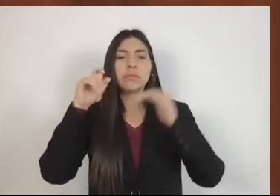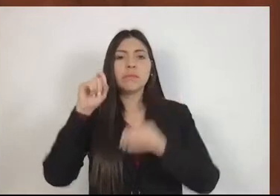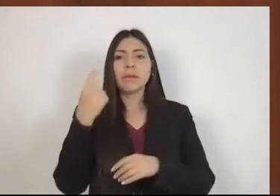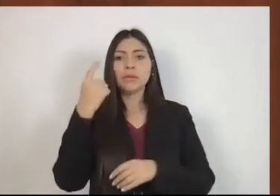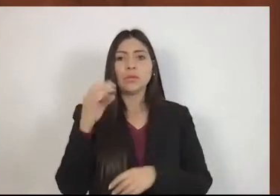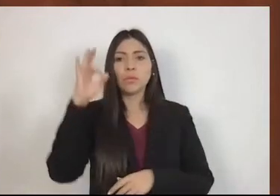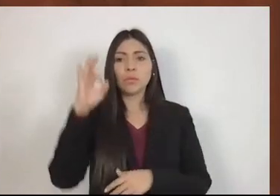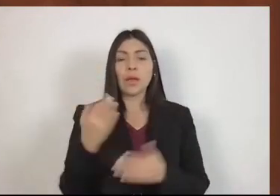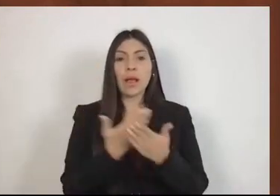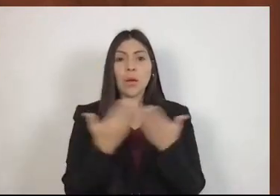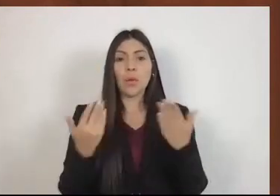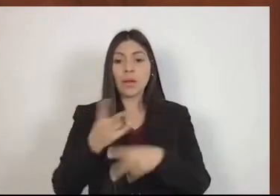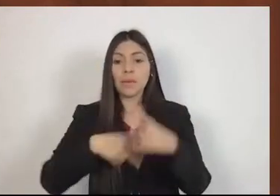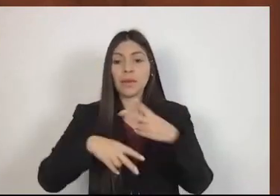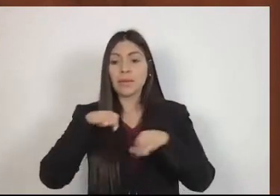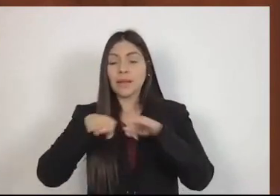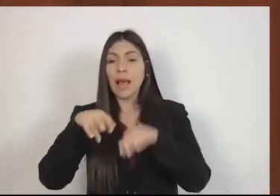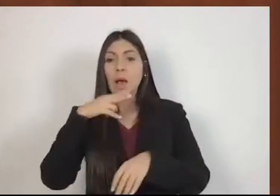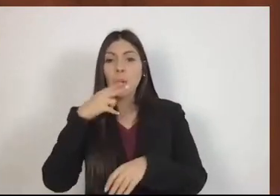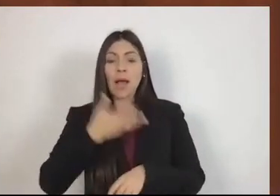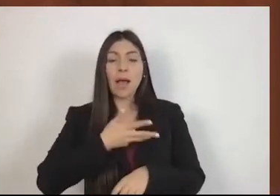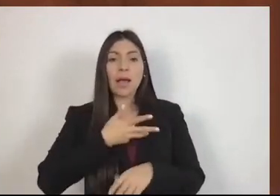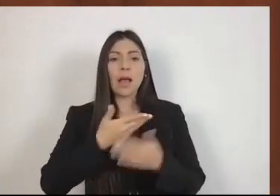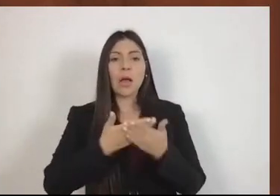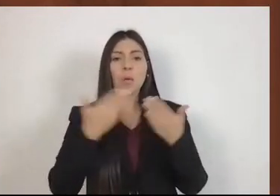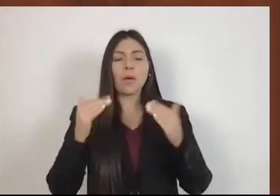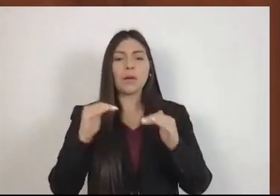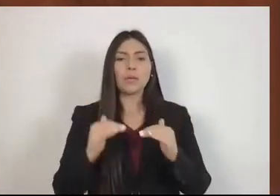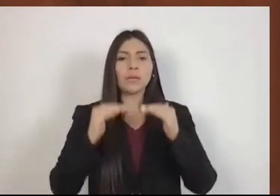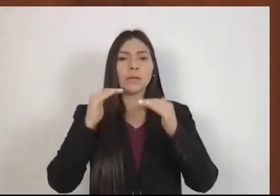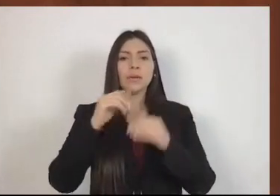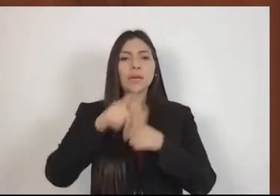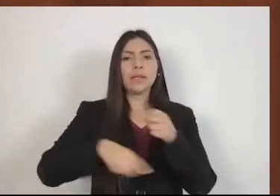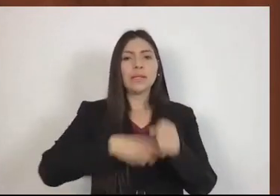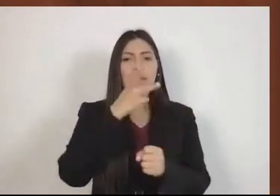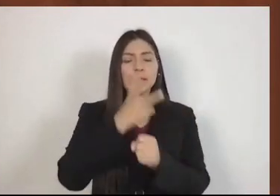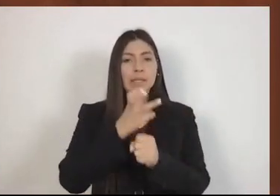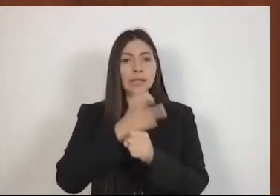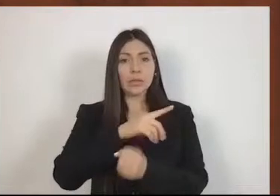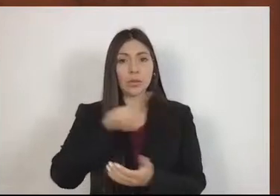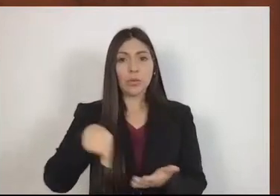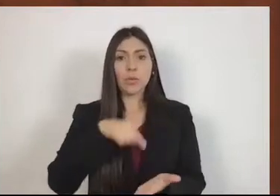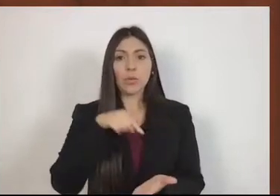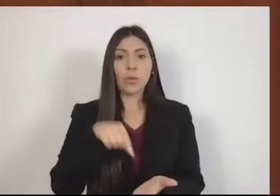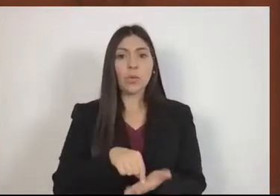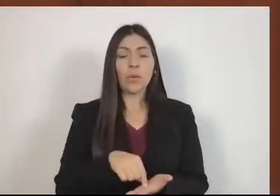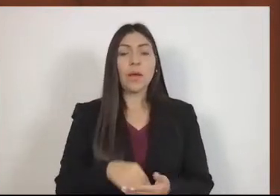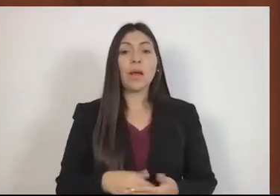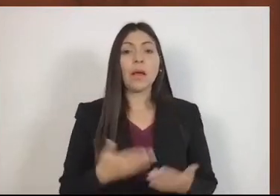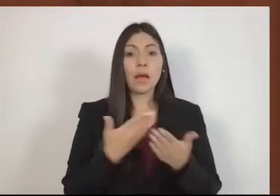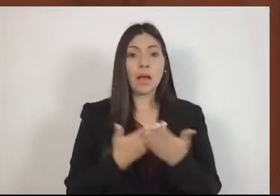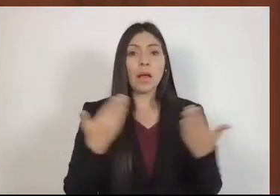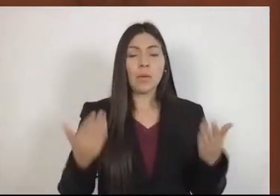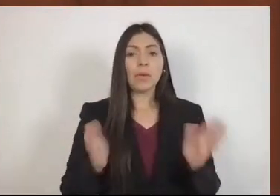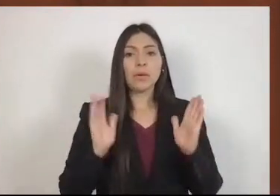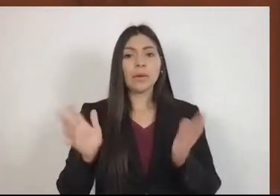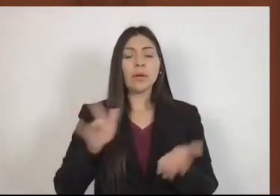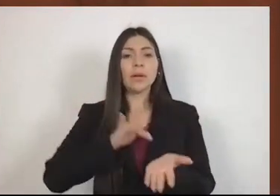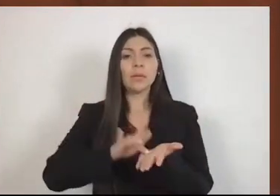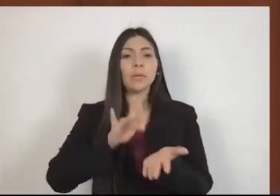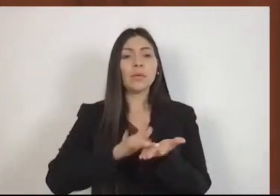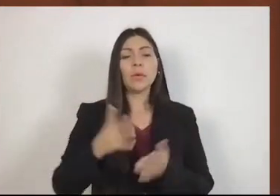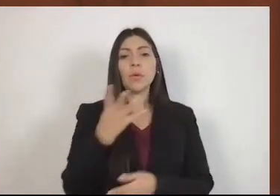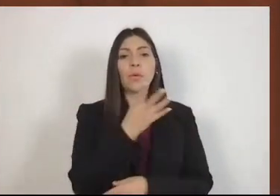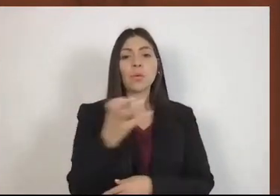producción. En la presente administración se han beneficiado a 482